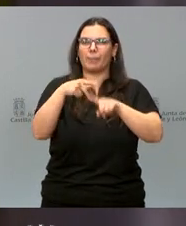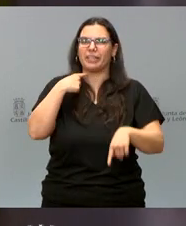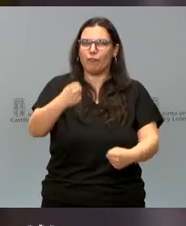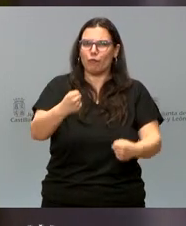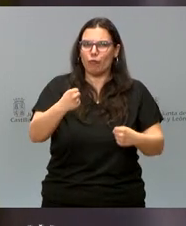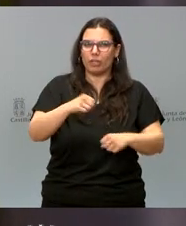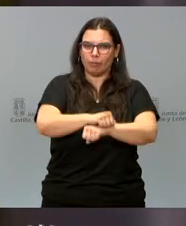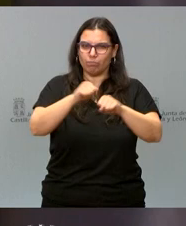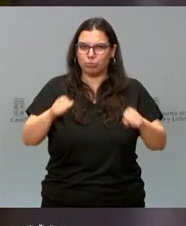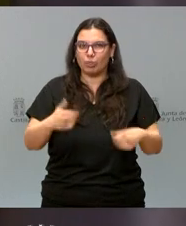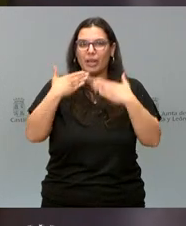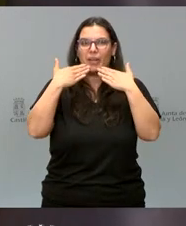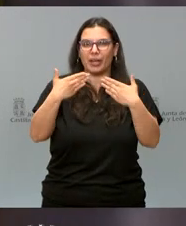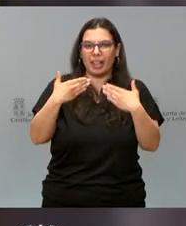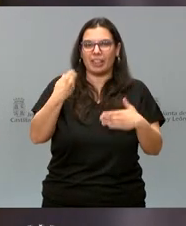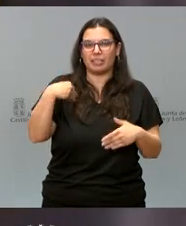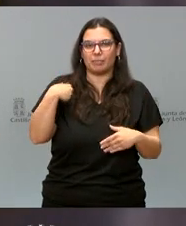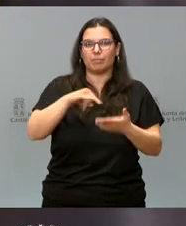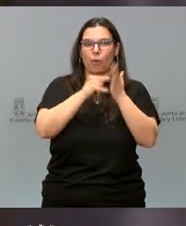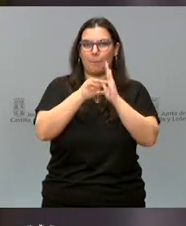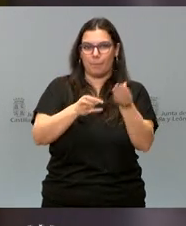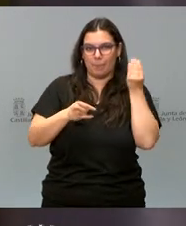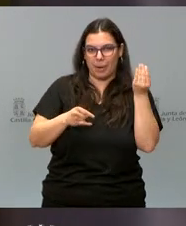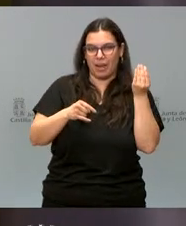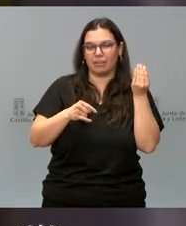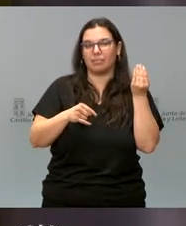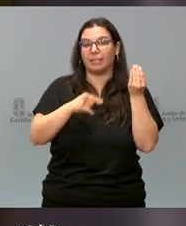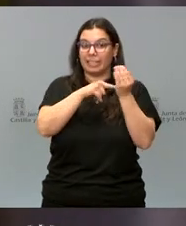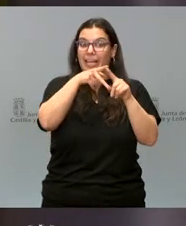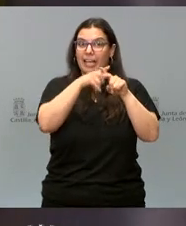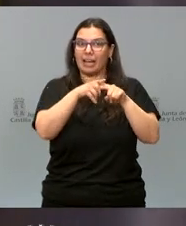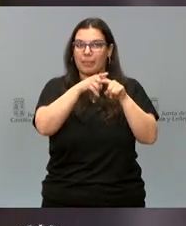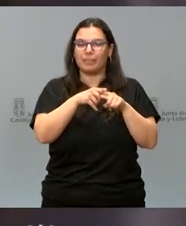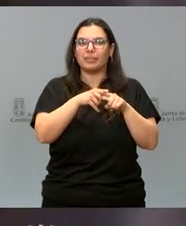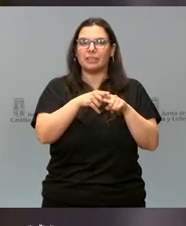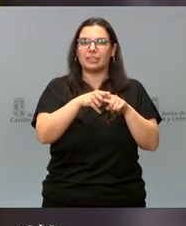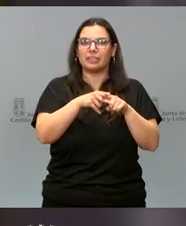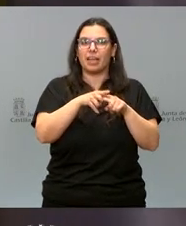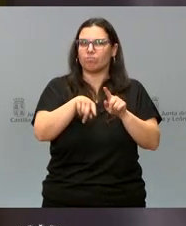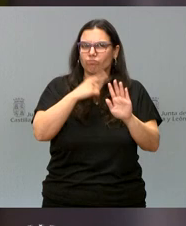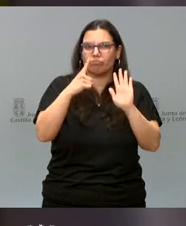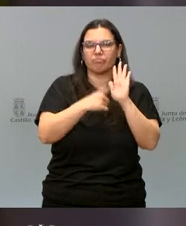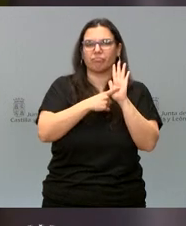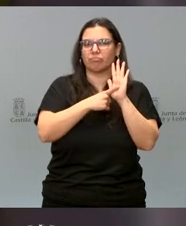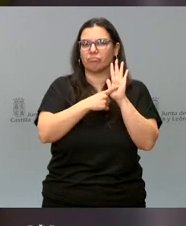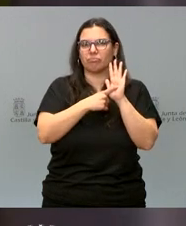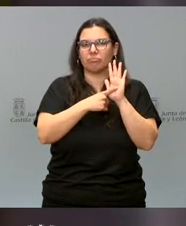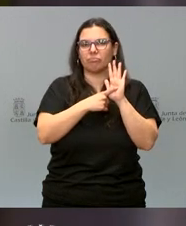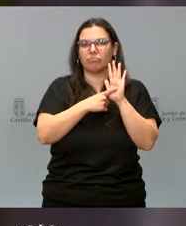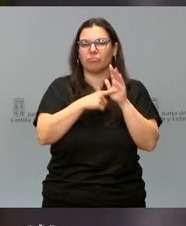a través del PIRCIL, que es una herramienta, un instrumento integral, un